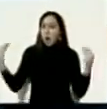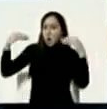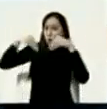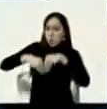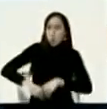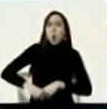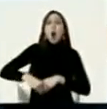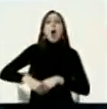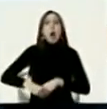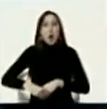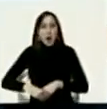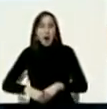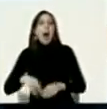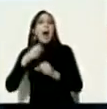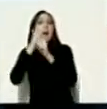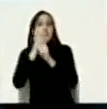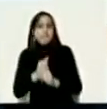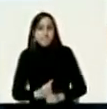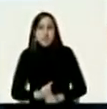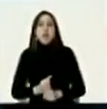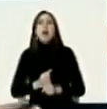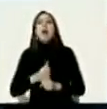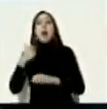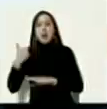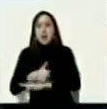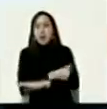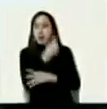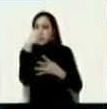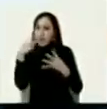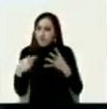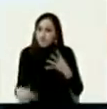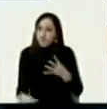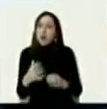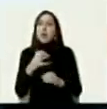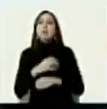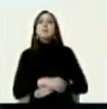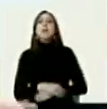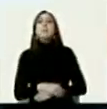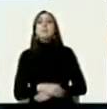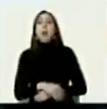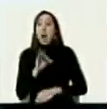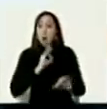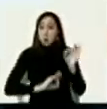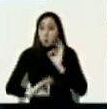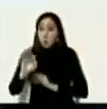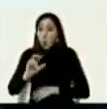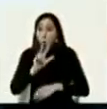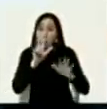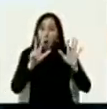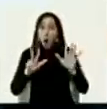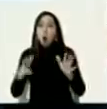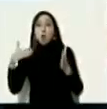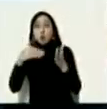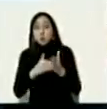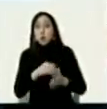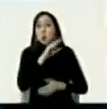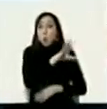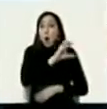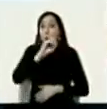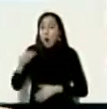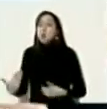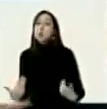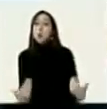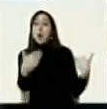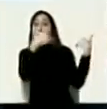elecciones las mega elecciones de alcaldes gobernadores concejales y diputados que va a escoger el presidente 8.400 cargos son 8